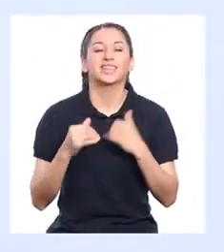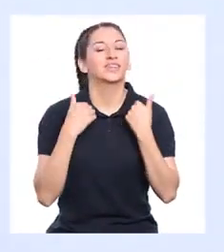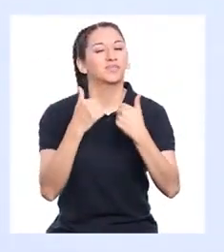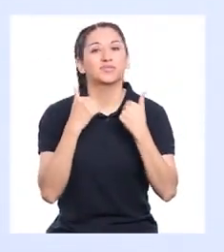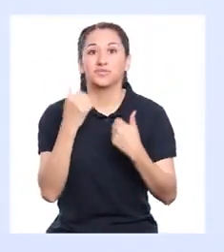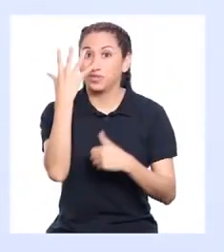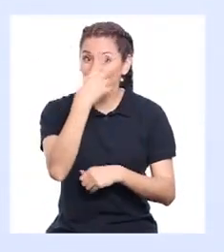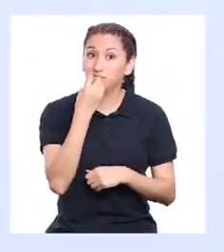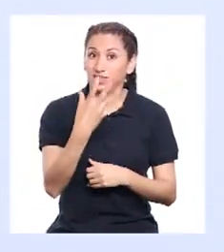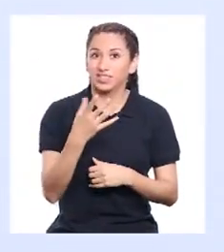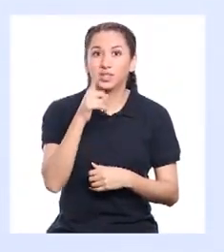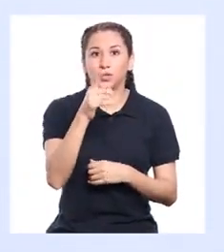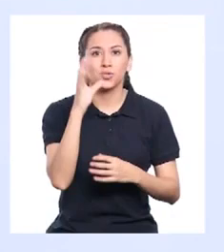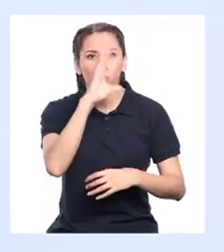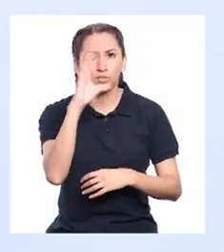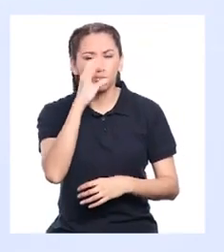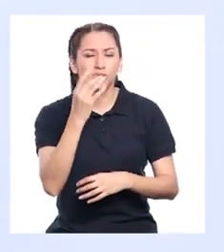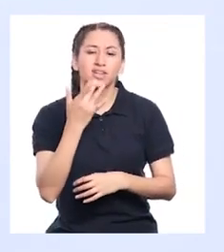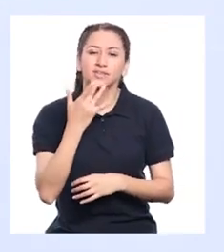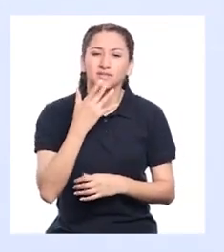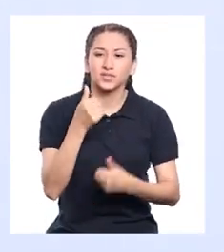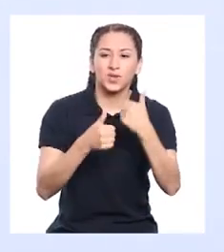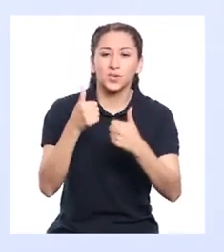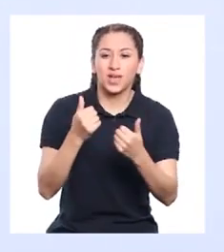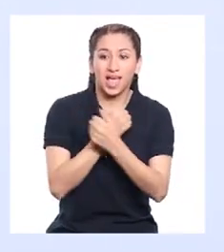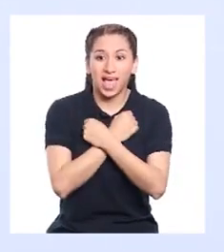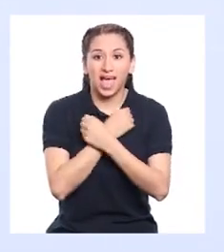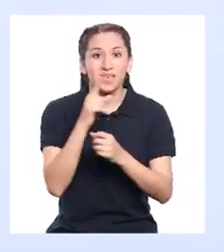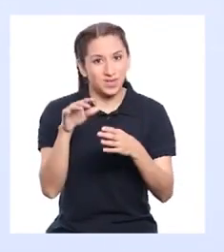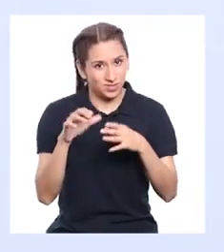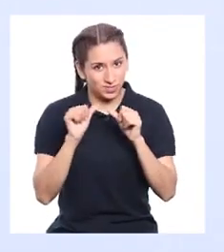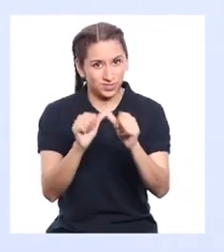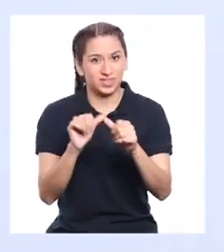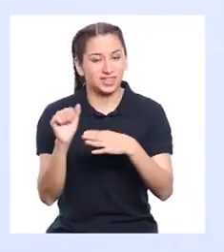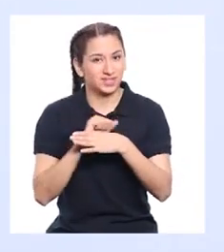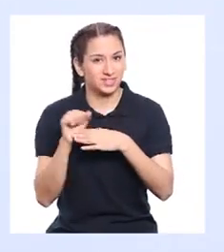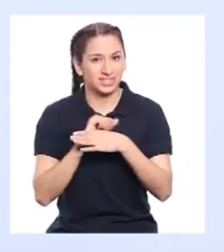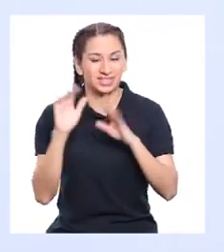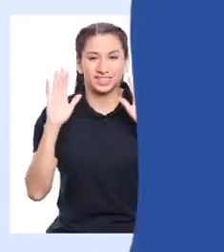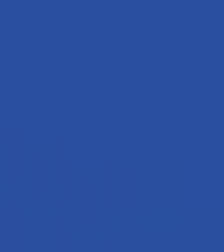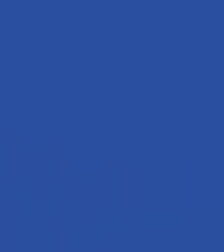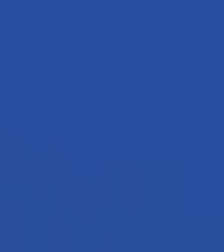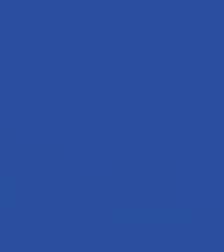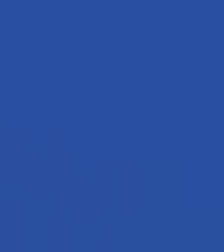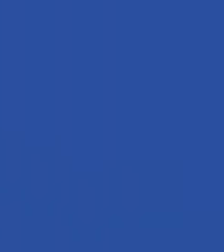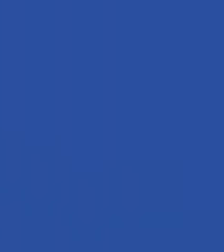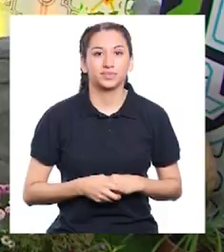divertido fue bailar. Busquen su canción favorita de merengue y sigan practicando. Chao.